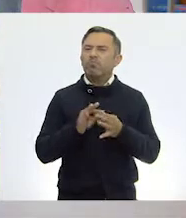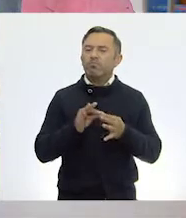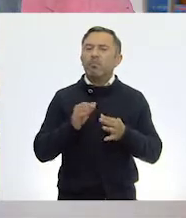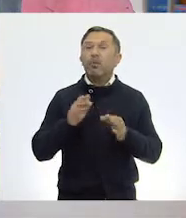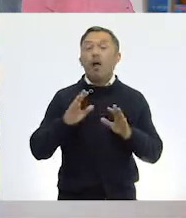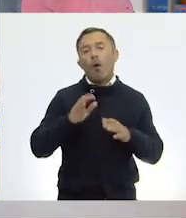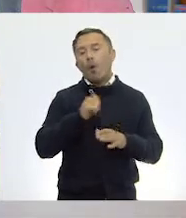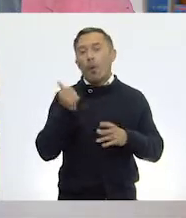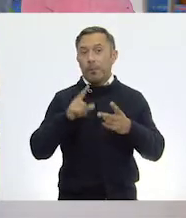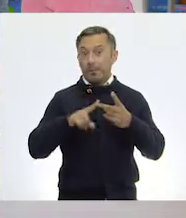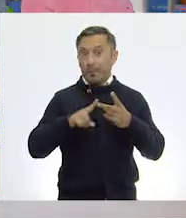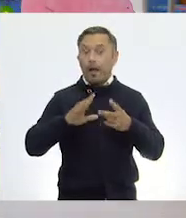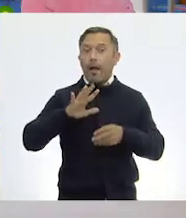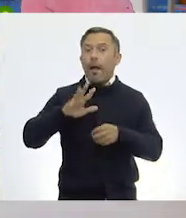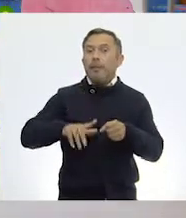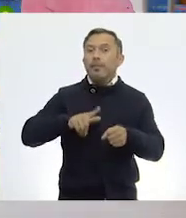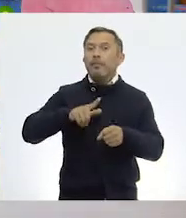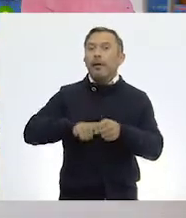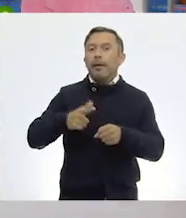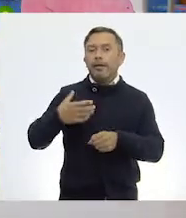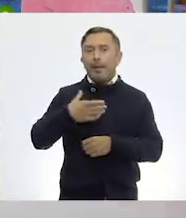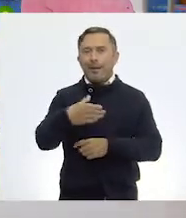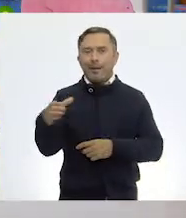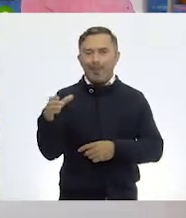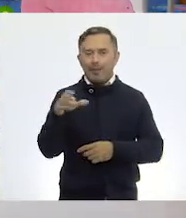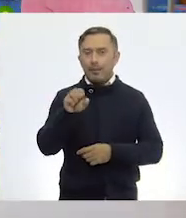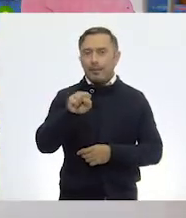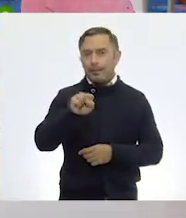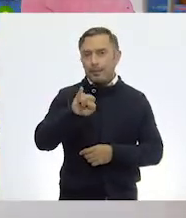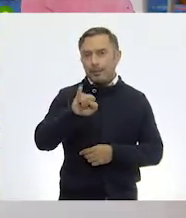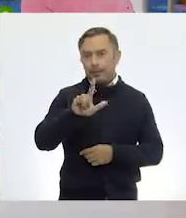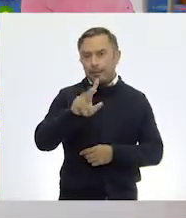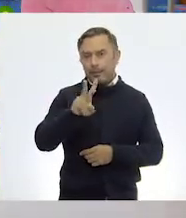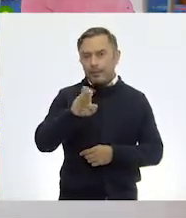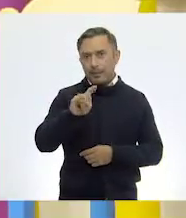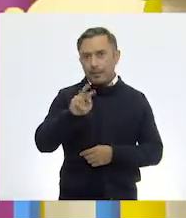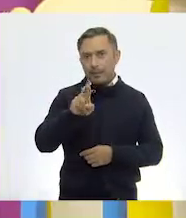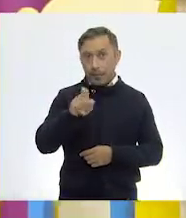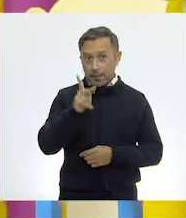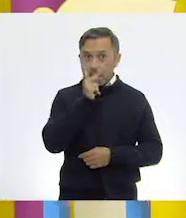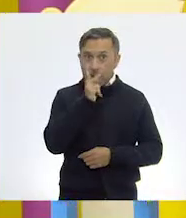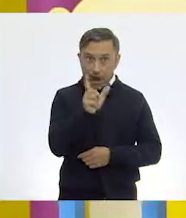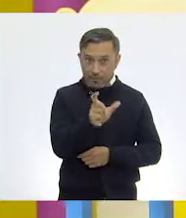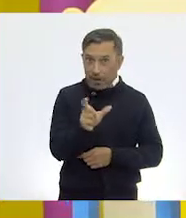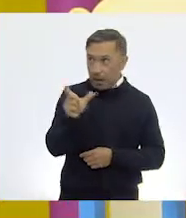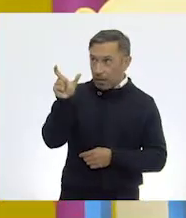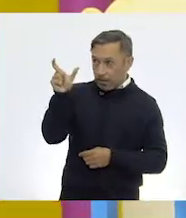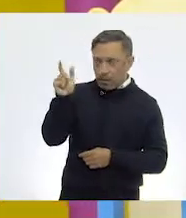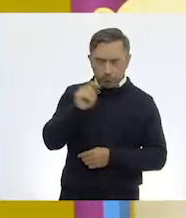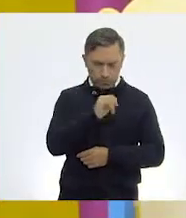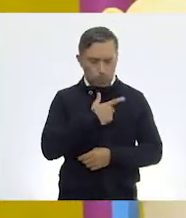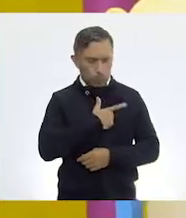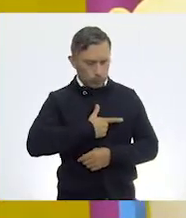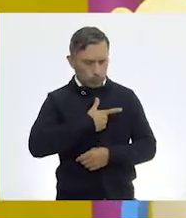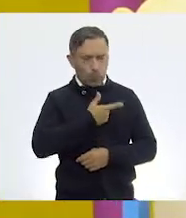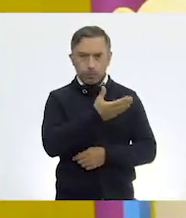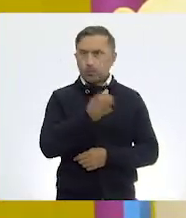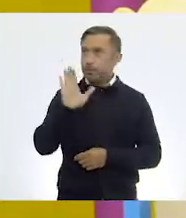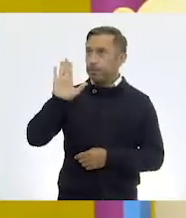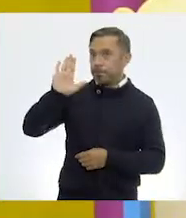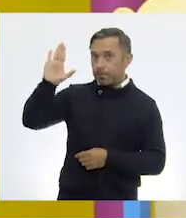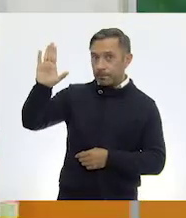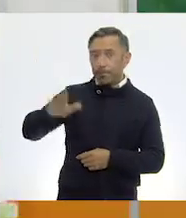silvestres. ¿Puedes pegar esta palabra, Ale? Claro. Claro, los animales silvestres son aquellos